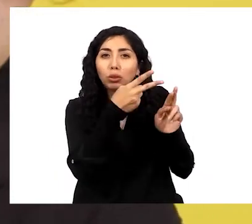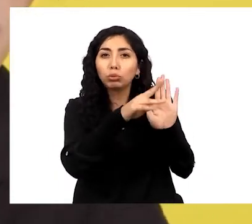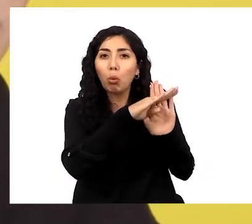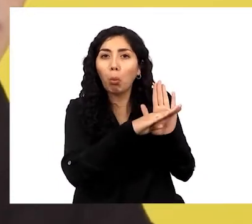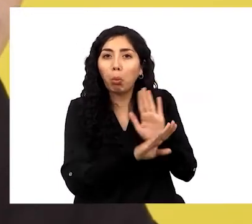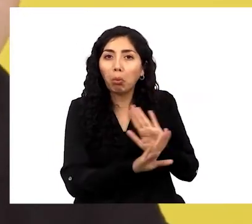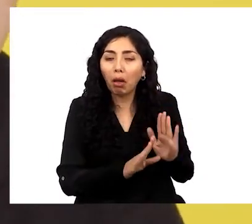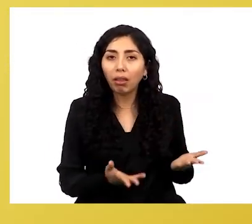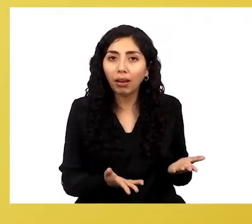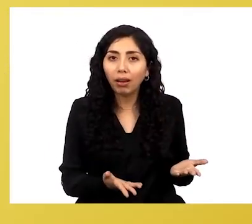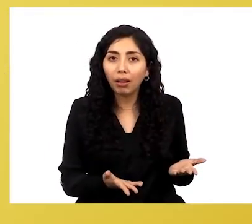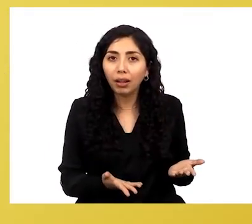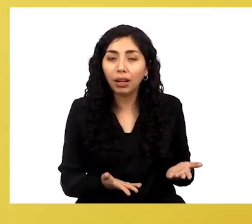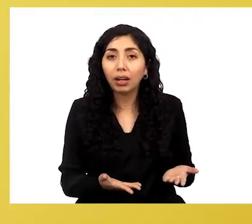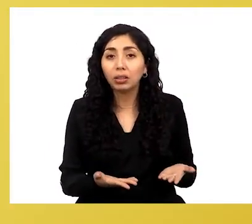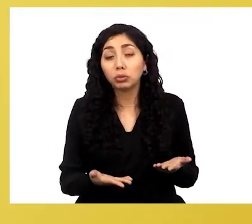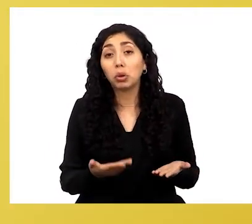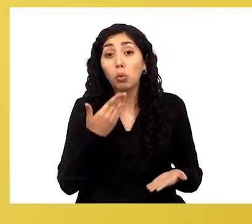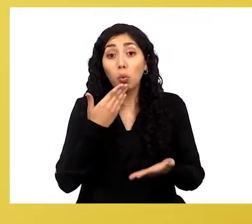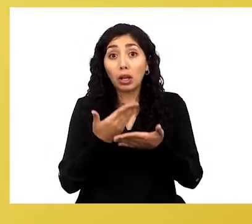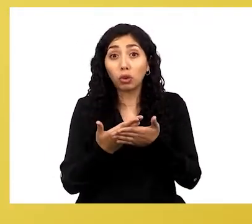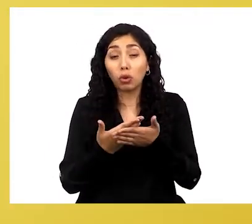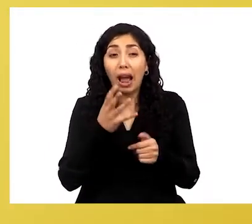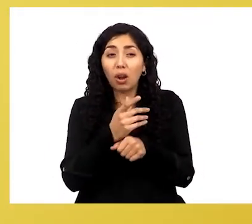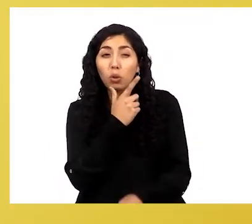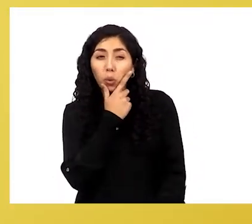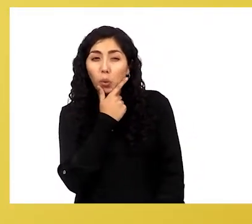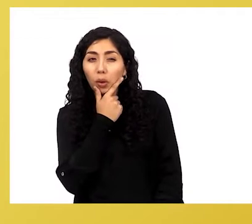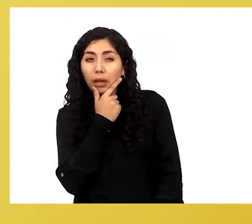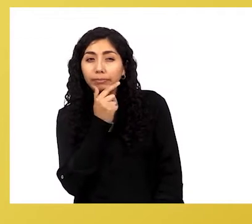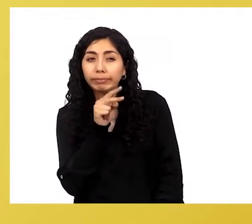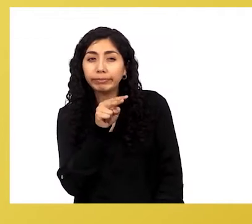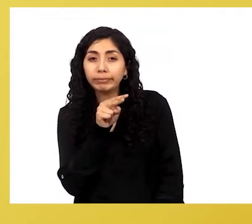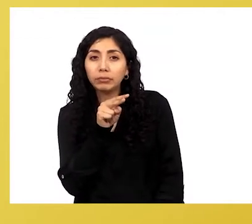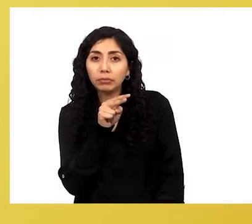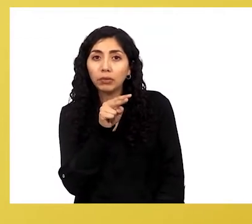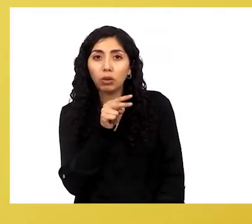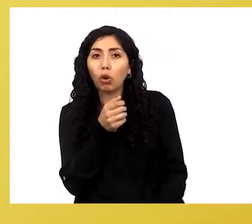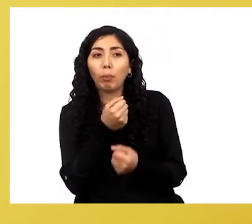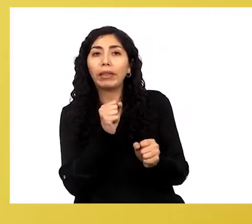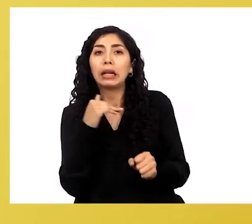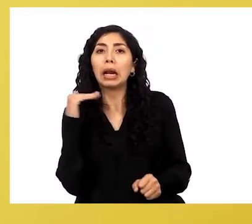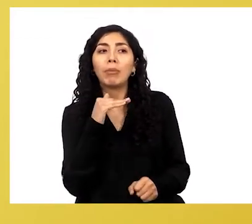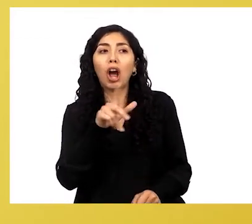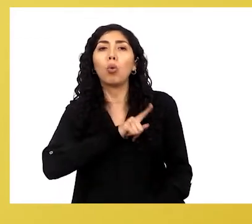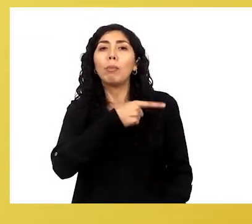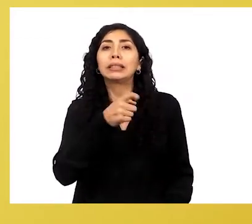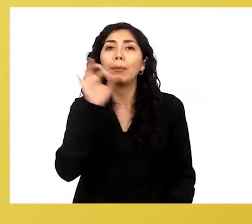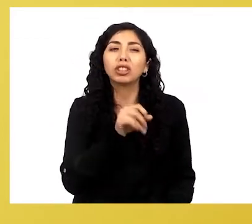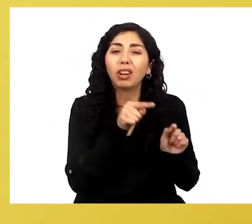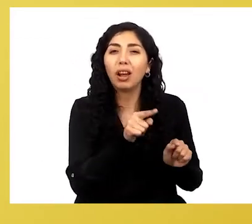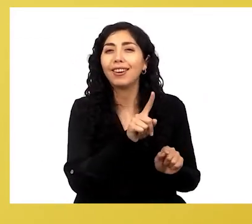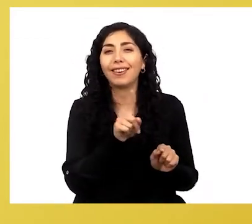respetan esos protocolos. Que, por ejemplo, cuando uno tiene una sospecha no puede echar la culpa